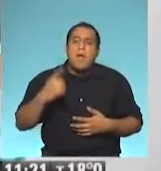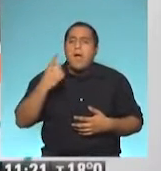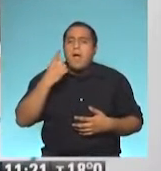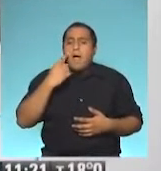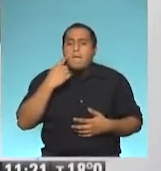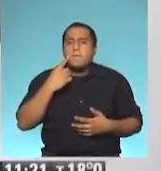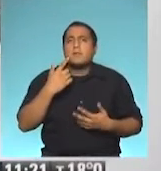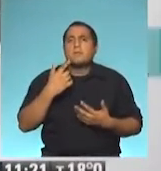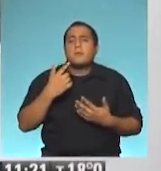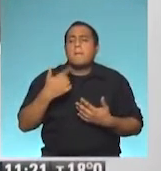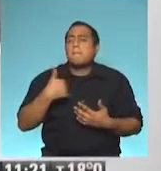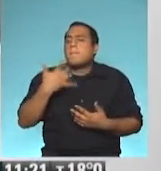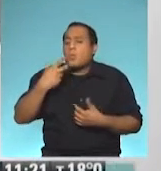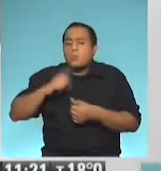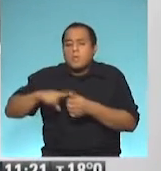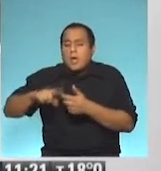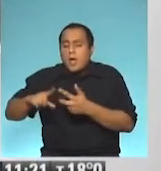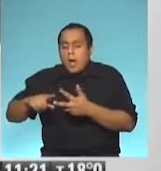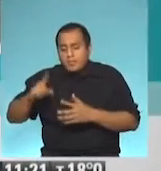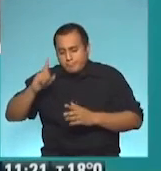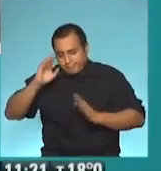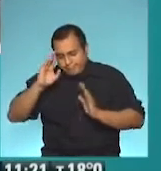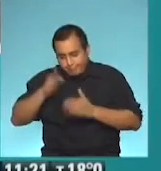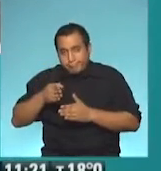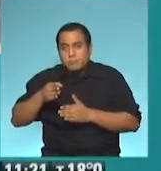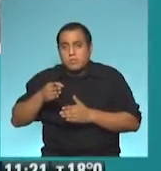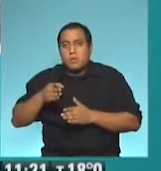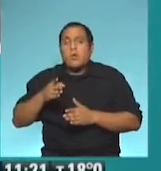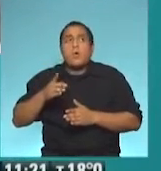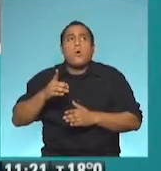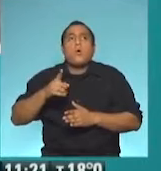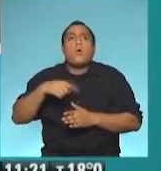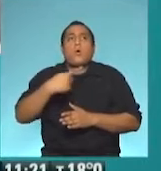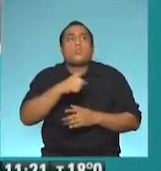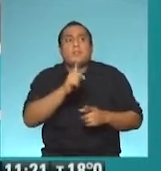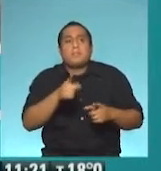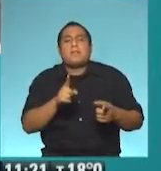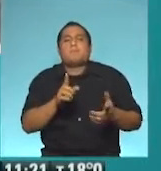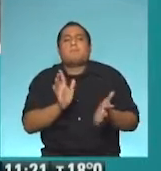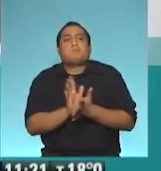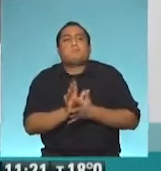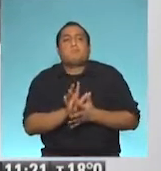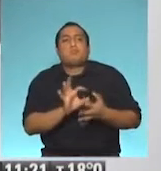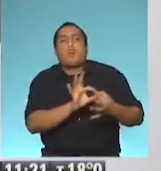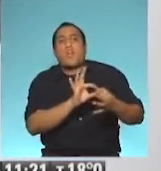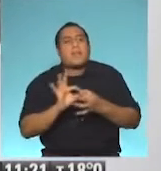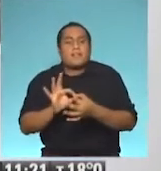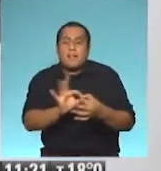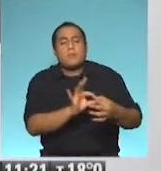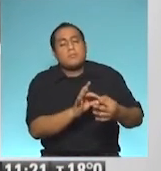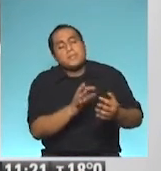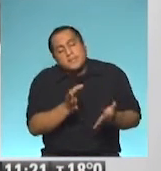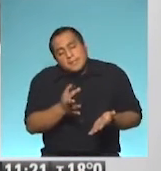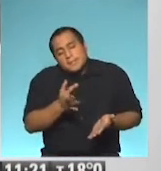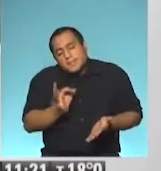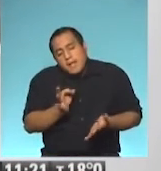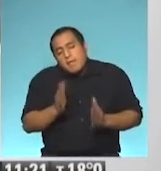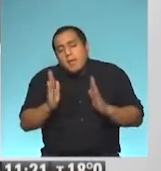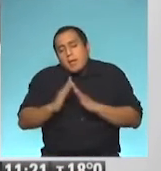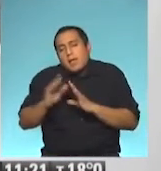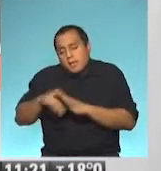con las cuestiones que nos gustan, de poder conectarnos con los otros. Digo, nosotros entendemos que el aislamiento y el